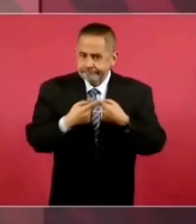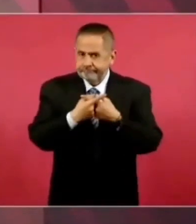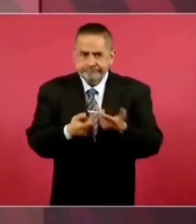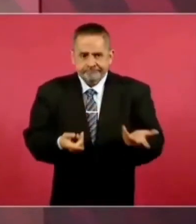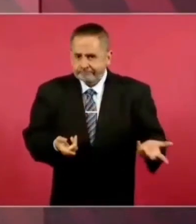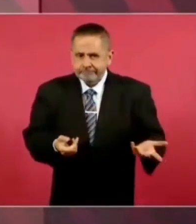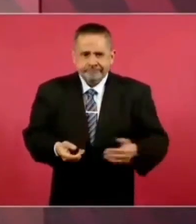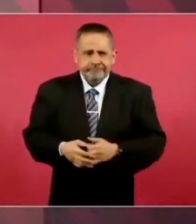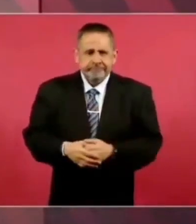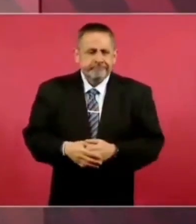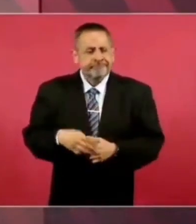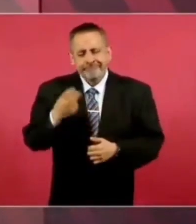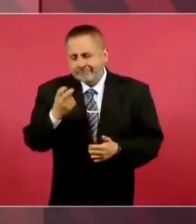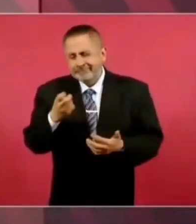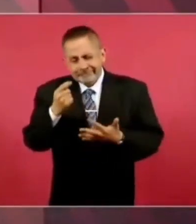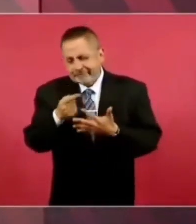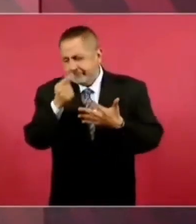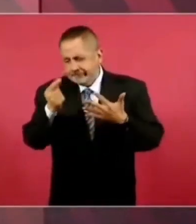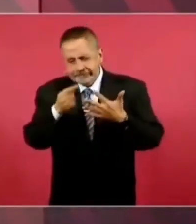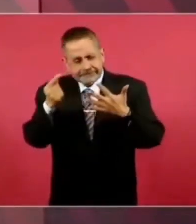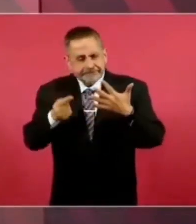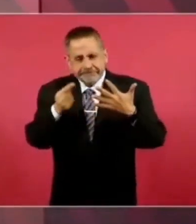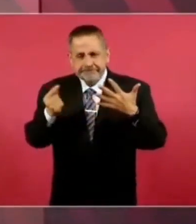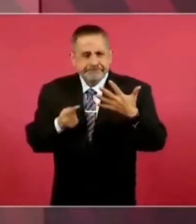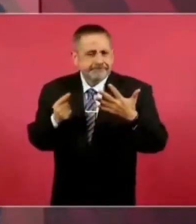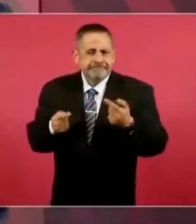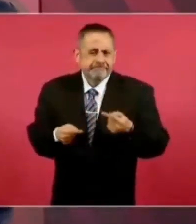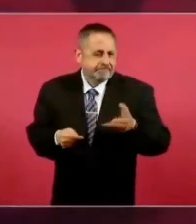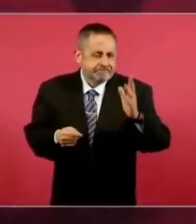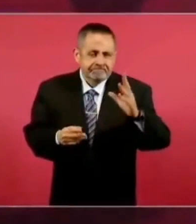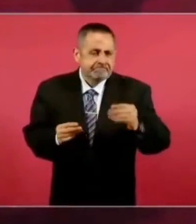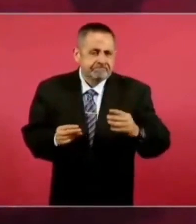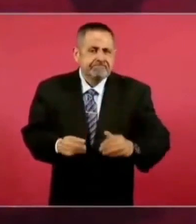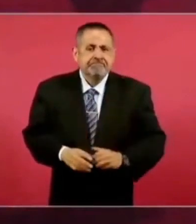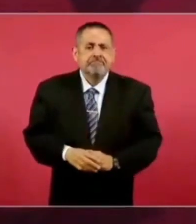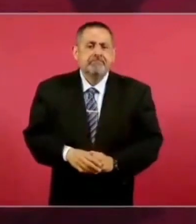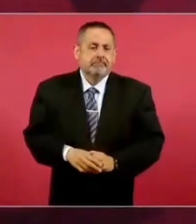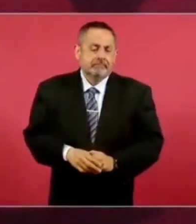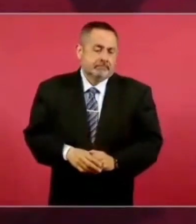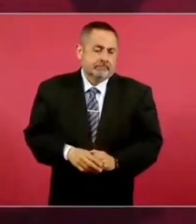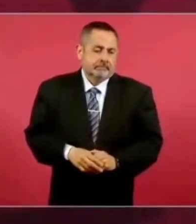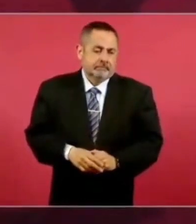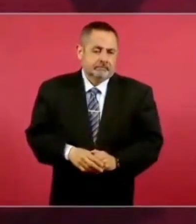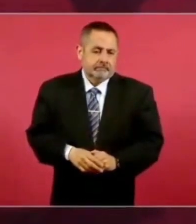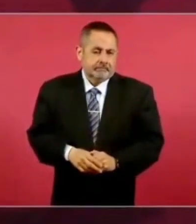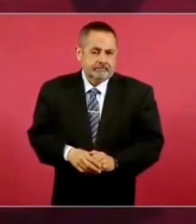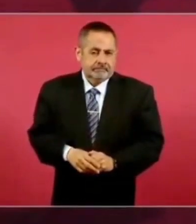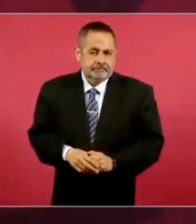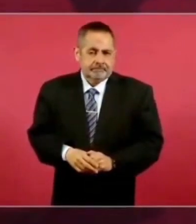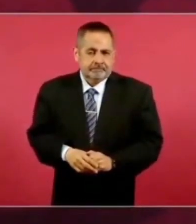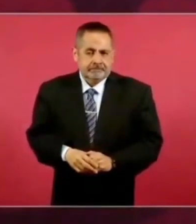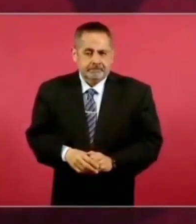Y así en todas las